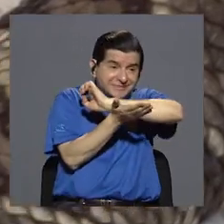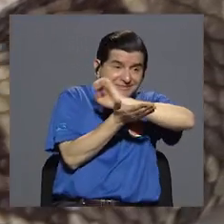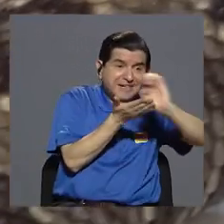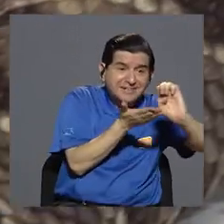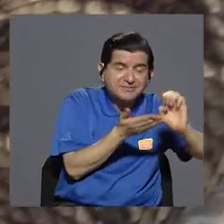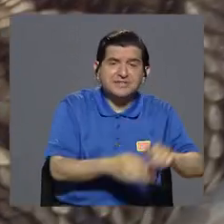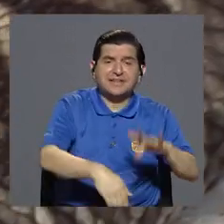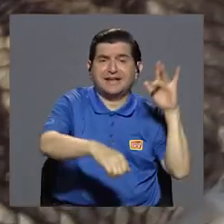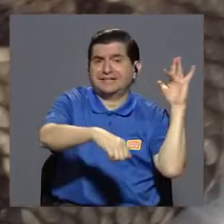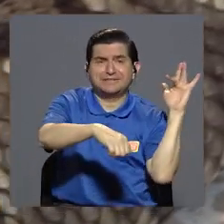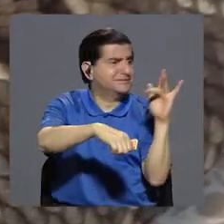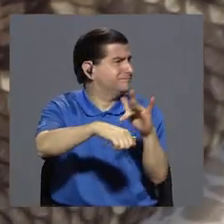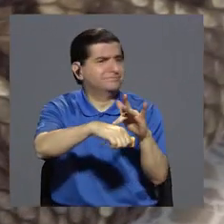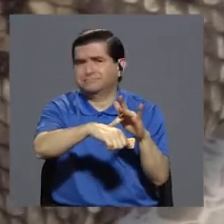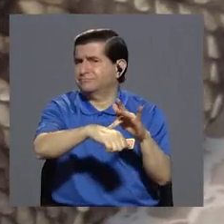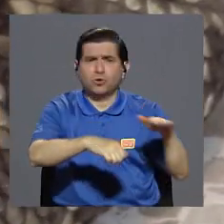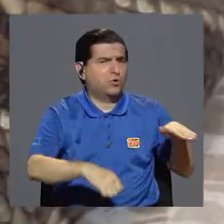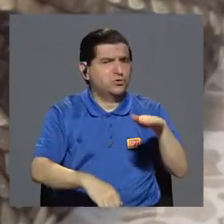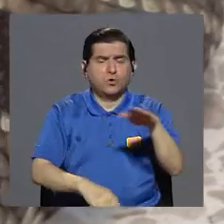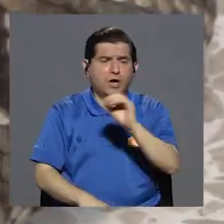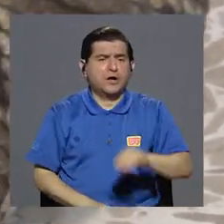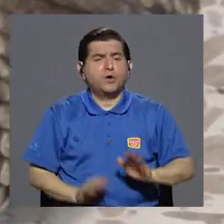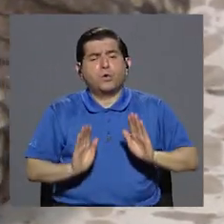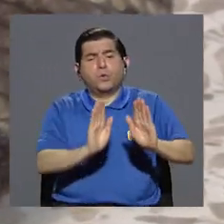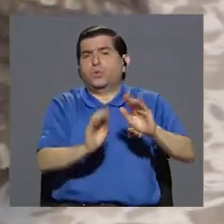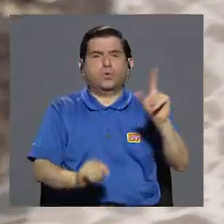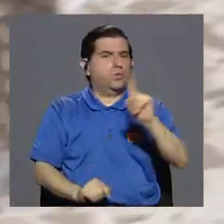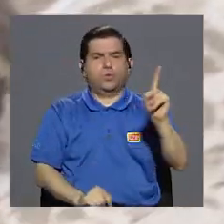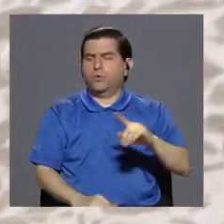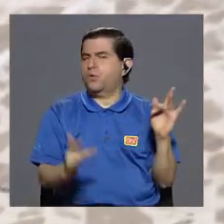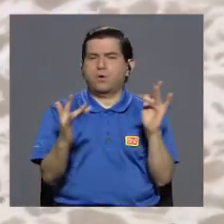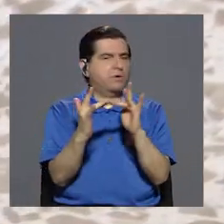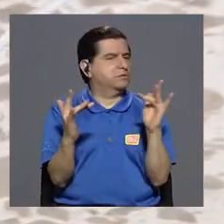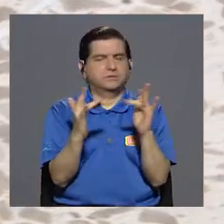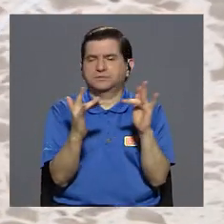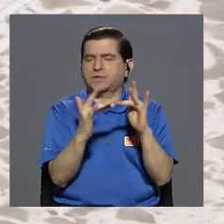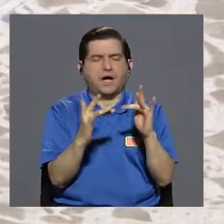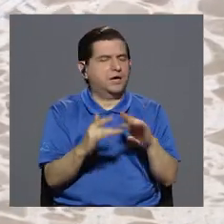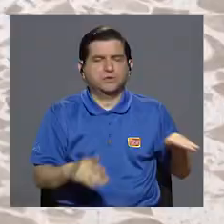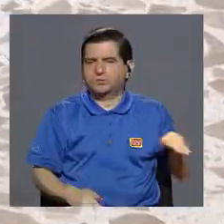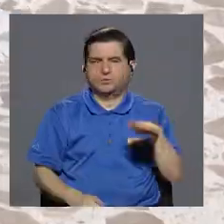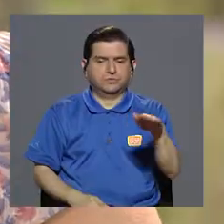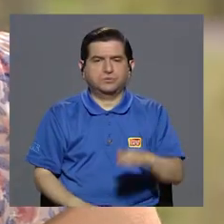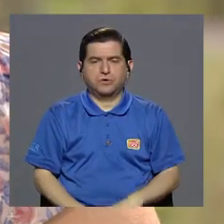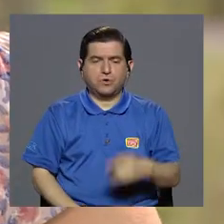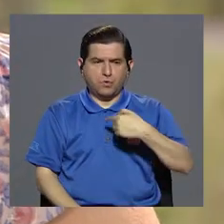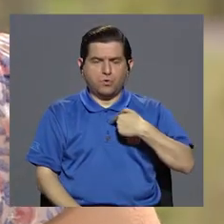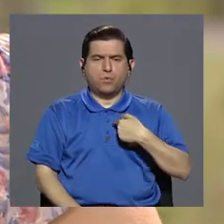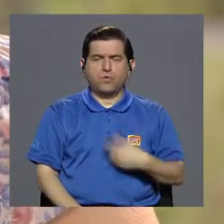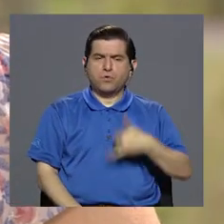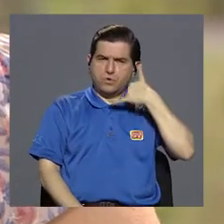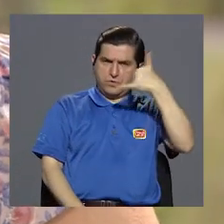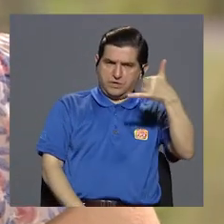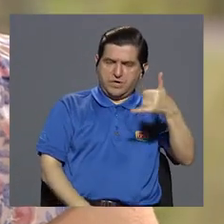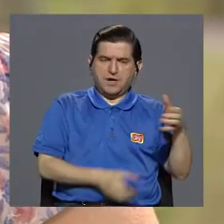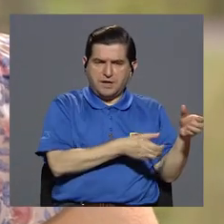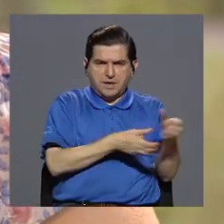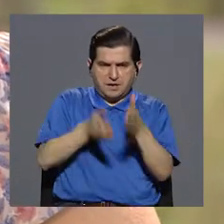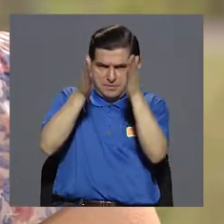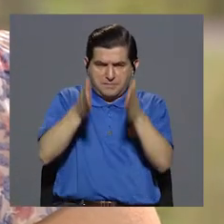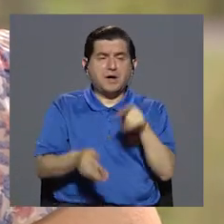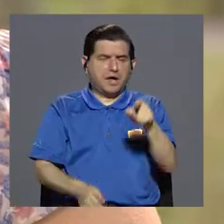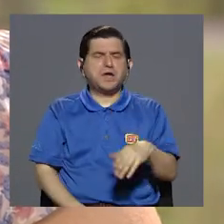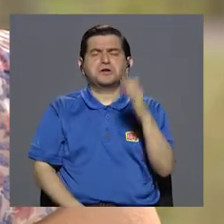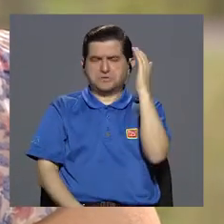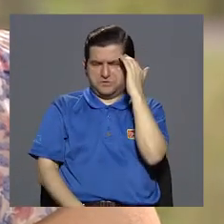Evitar, tratar de tocar la serpiente o empujarla, arriesgarse a estar en contacto con la serpiente. Si no, llamar a los bomberos, ellos tienen una gran preparación